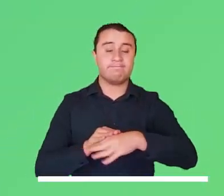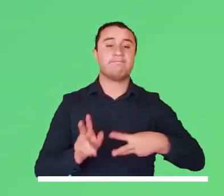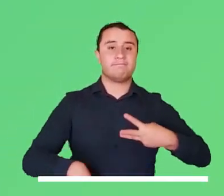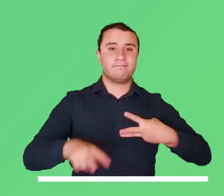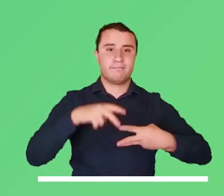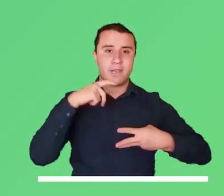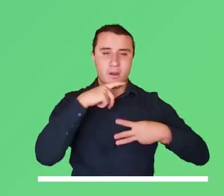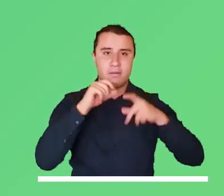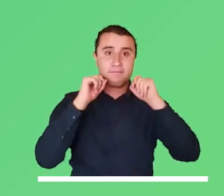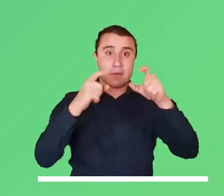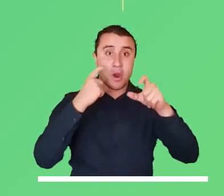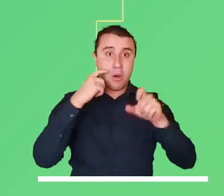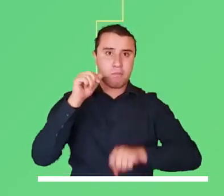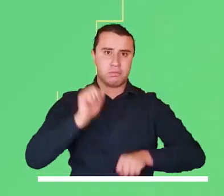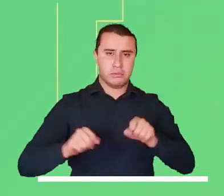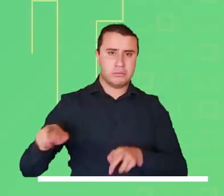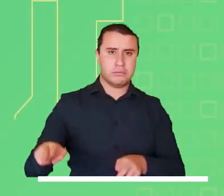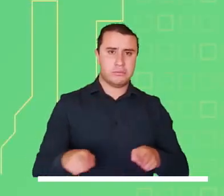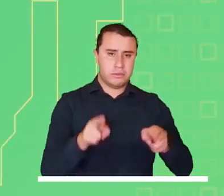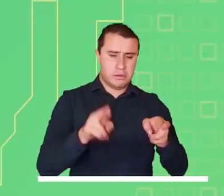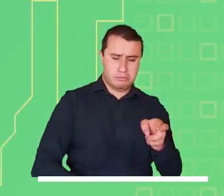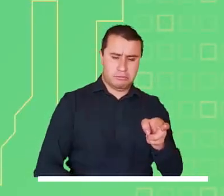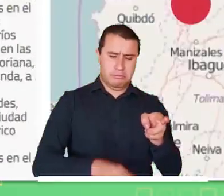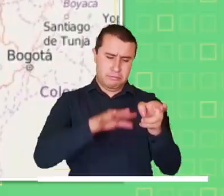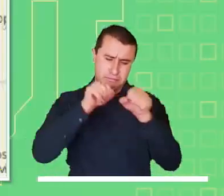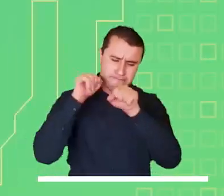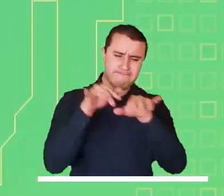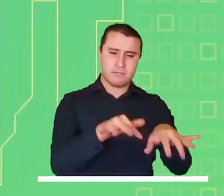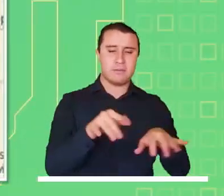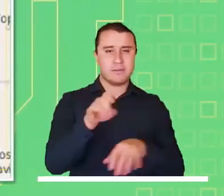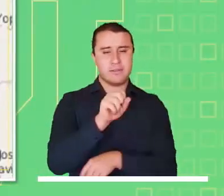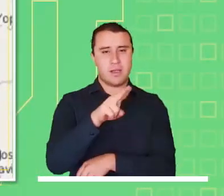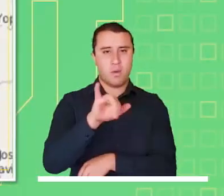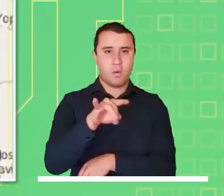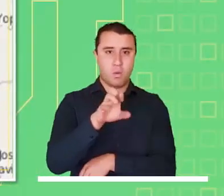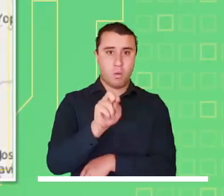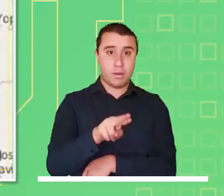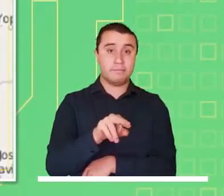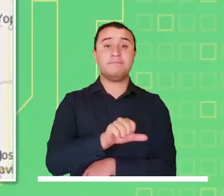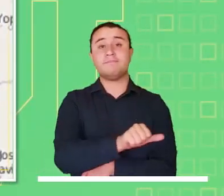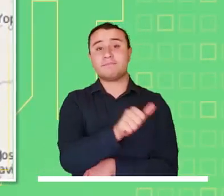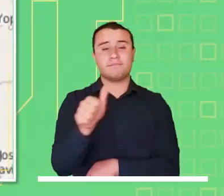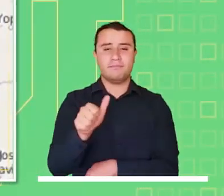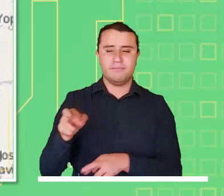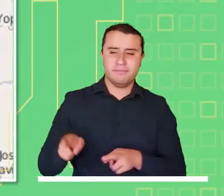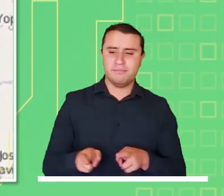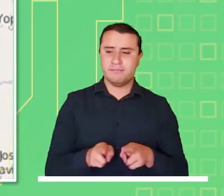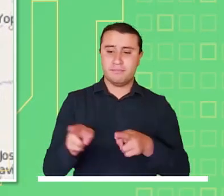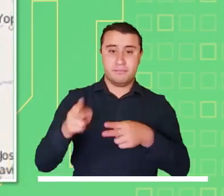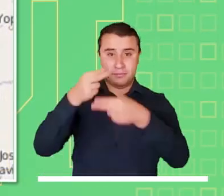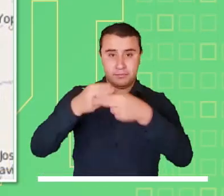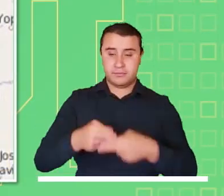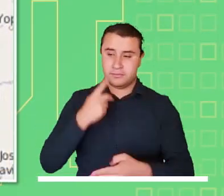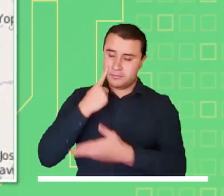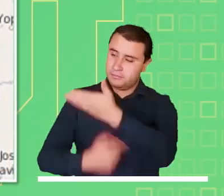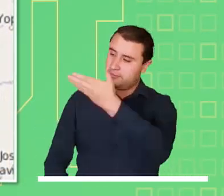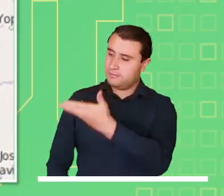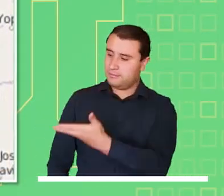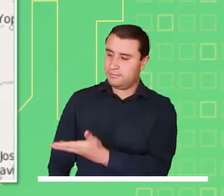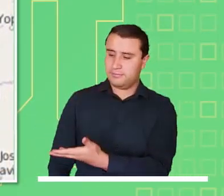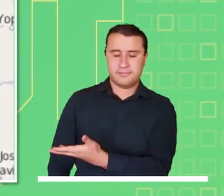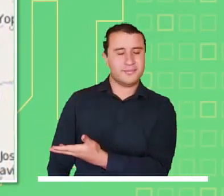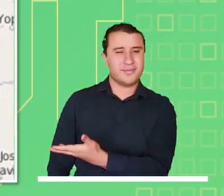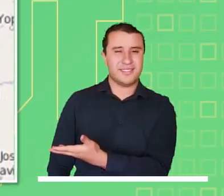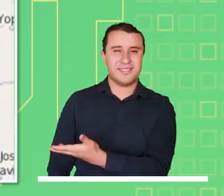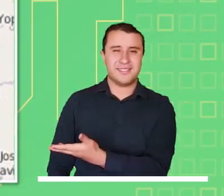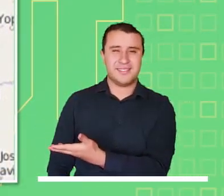Atentos ahora a las alertas activas en diferentes regiones. Alerta roja por probabilidad de crecientes súbitas en el río San Juan y afluentes en